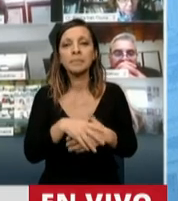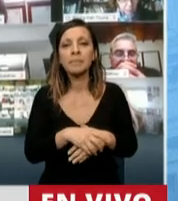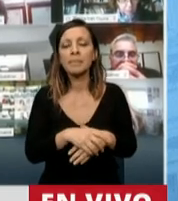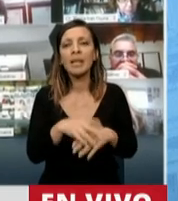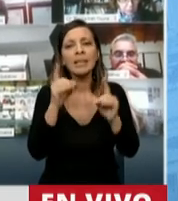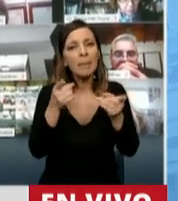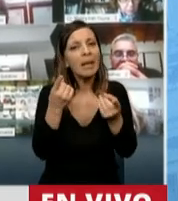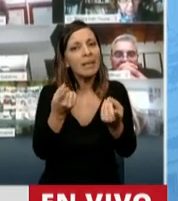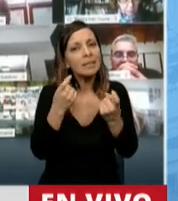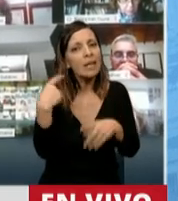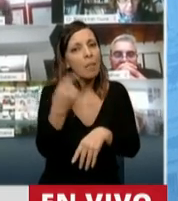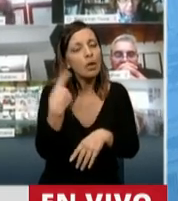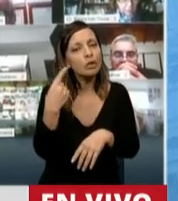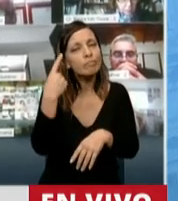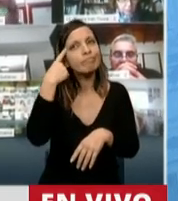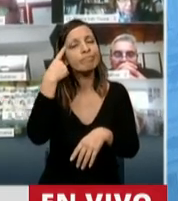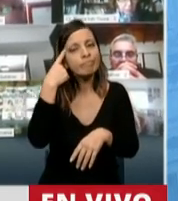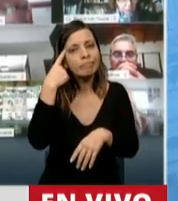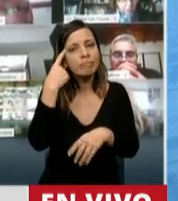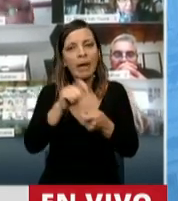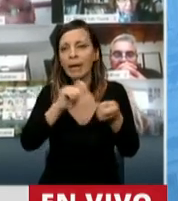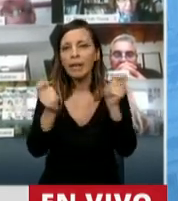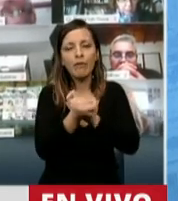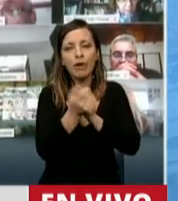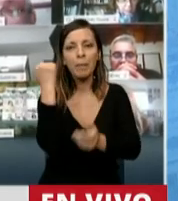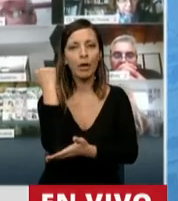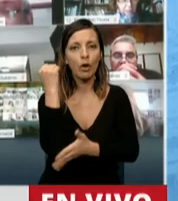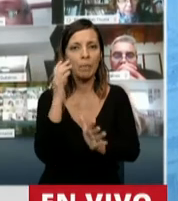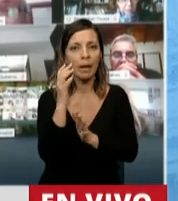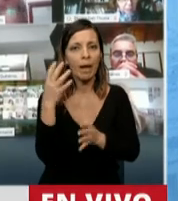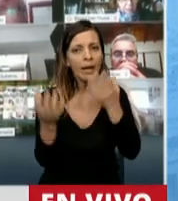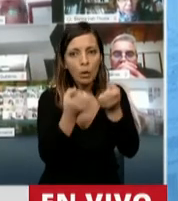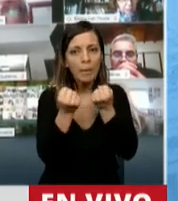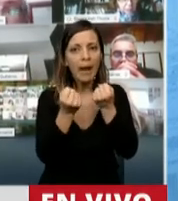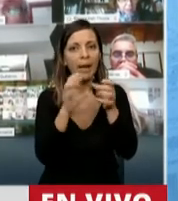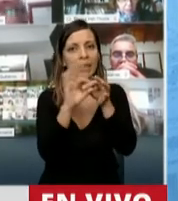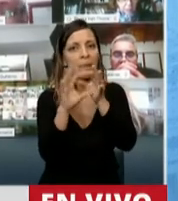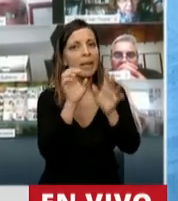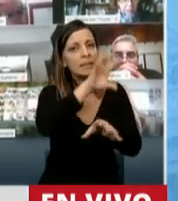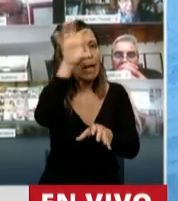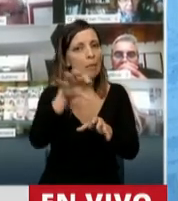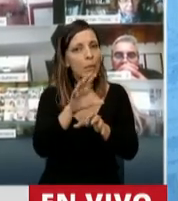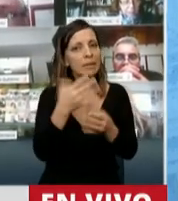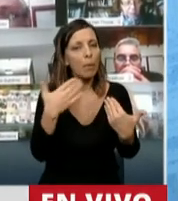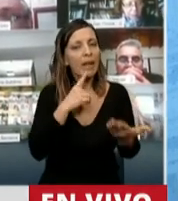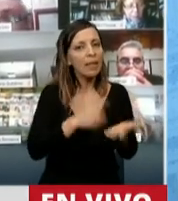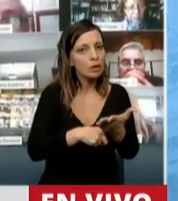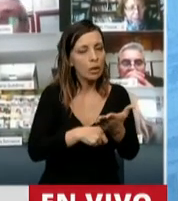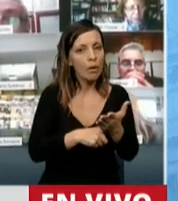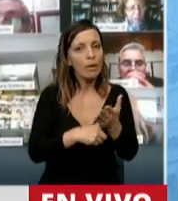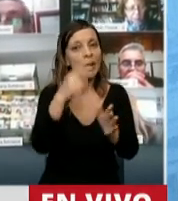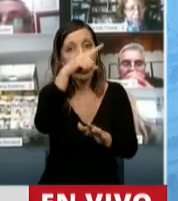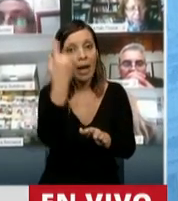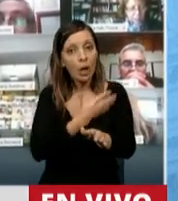también tenemos que avanzar con una profunda reforma económica, recuperar la independencia económica y el poder de decisión. Un Estado debe